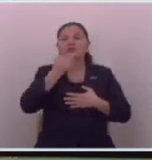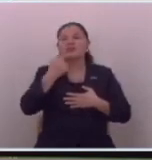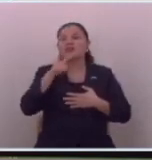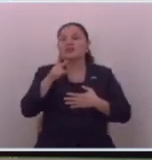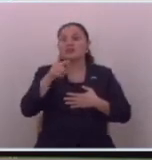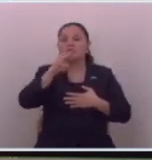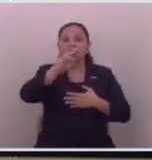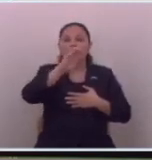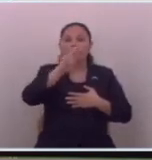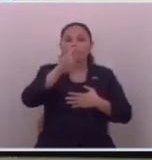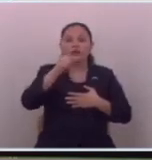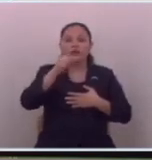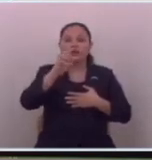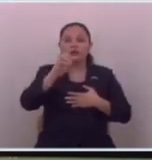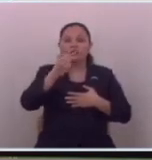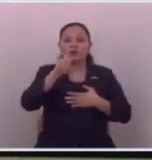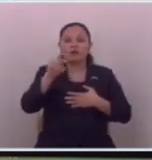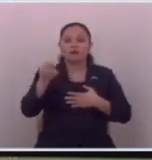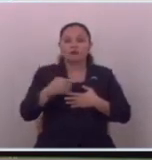Mario Gómez